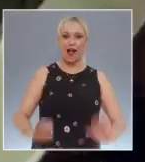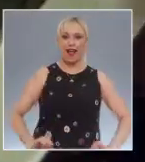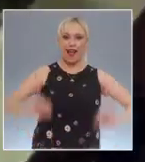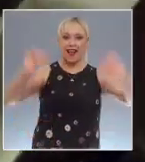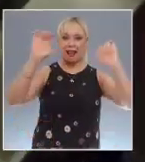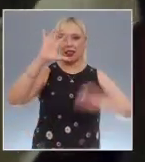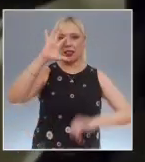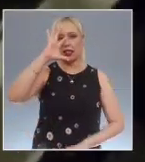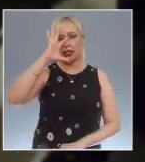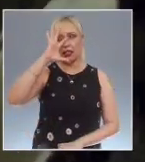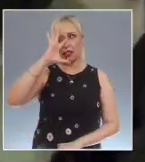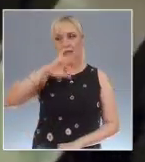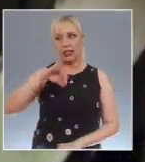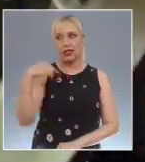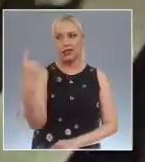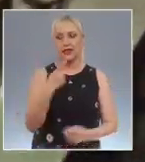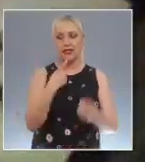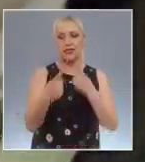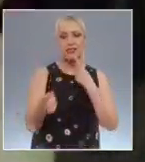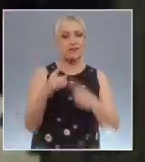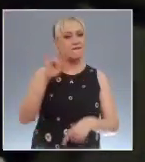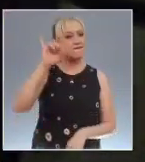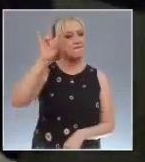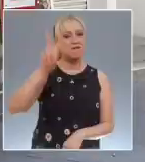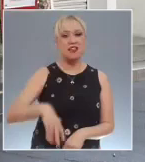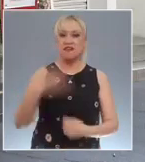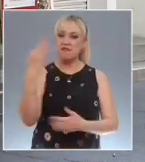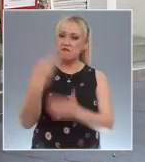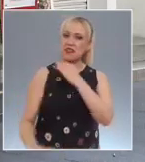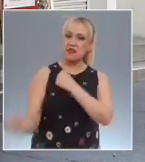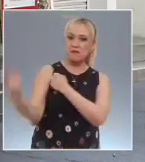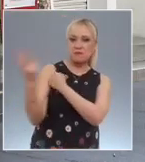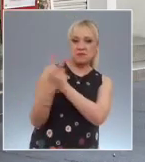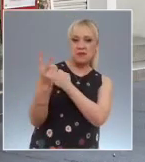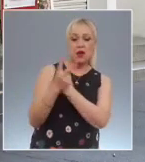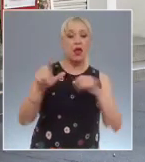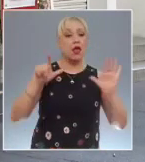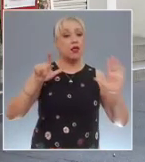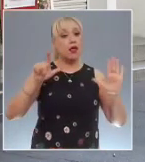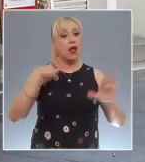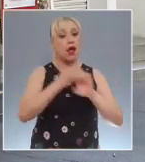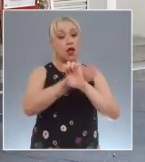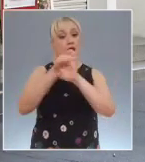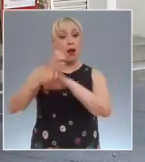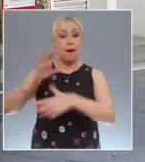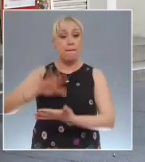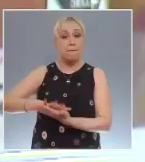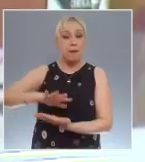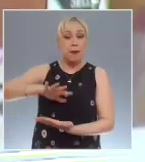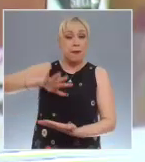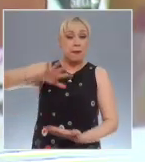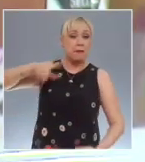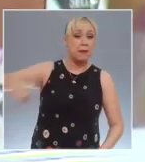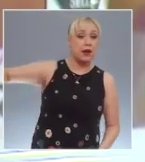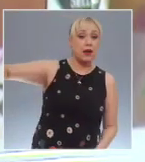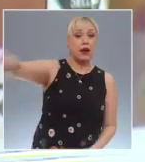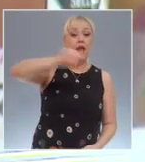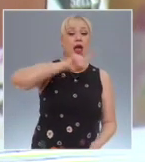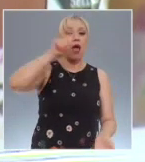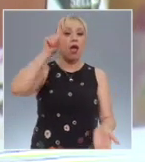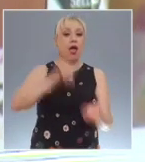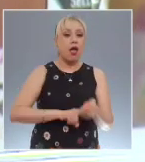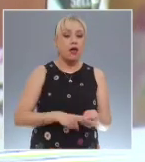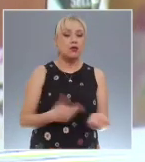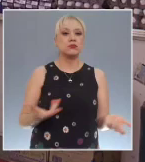señaló que la inseguridad se ha incrementado en 17 estados de la República, en donde comerciantes son víctimas de extorsión,